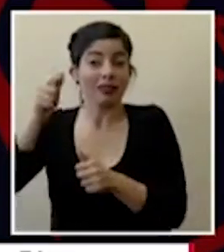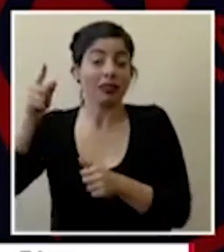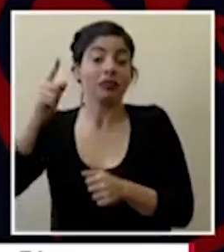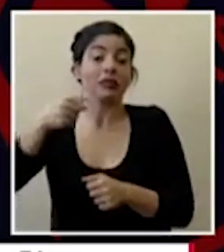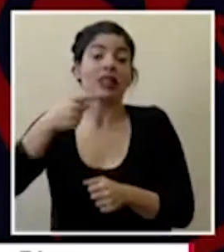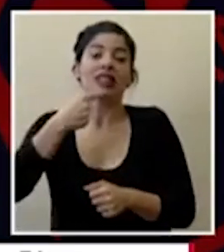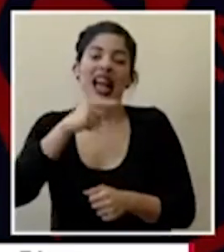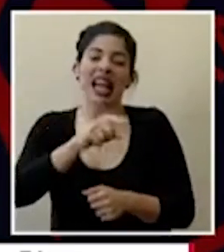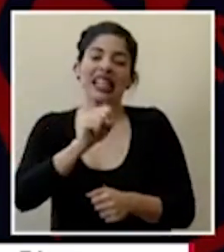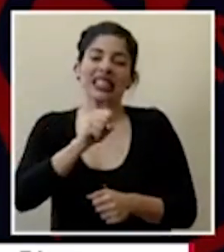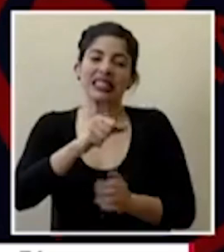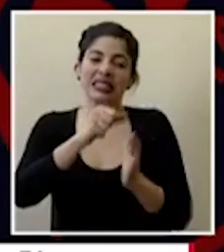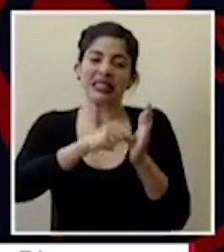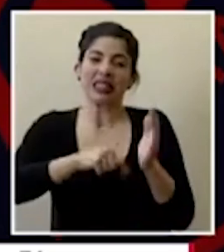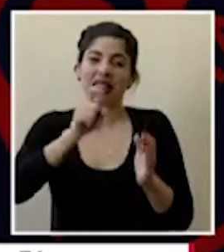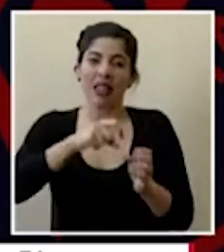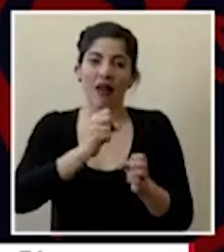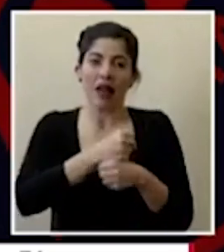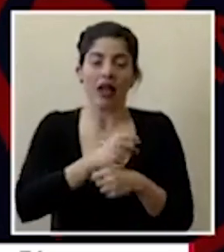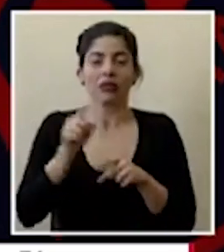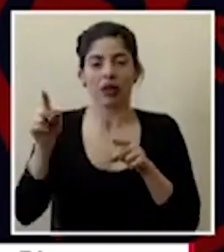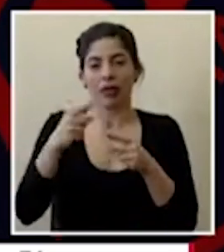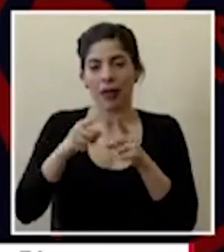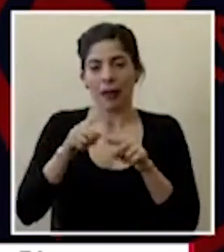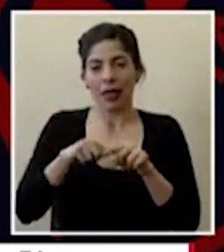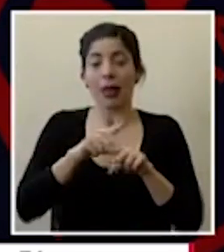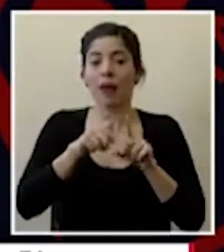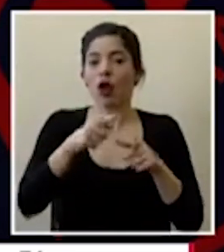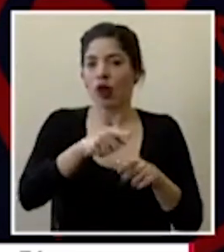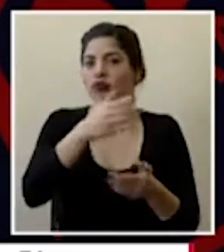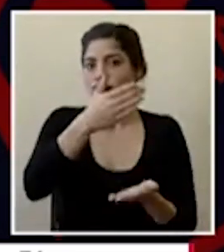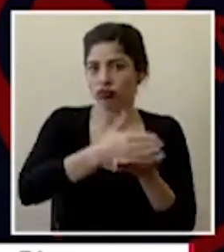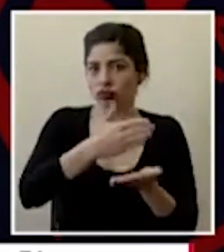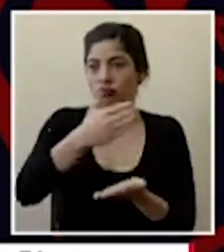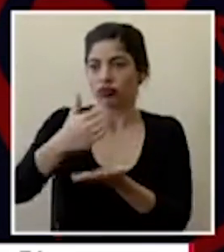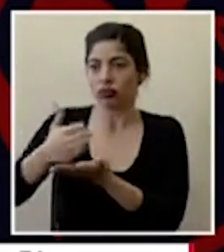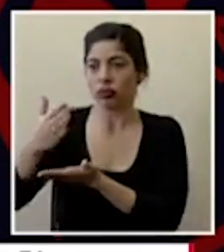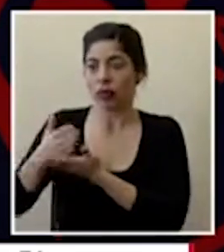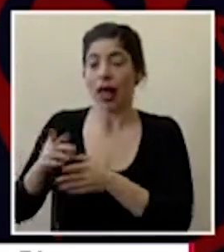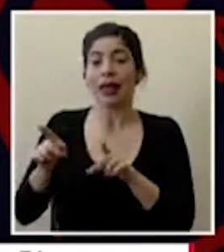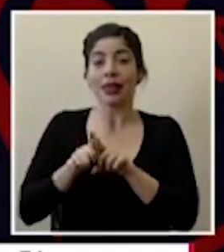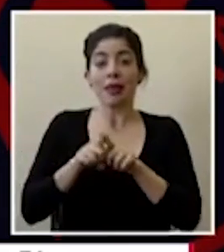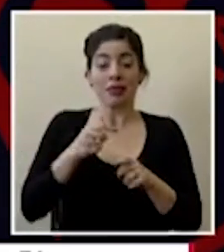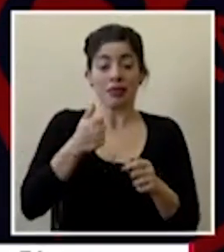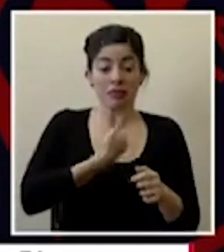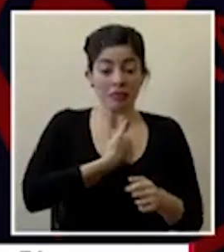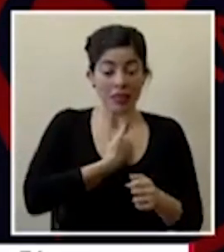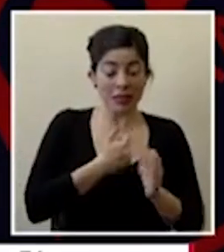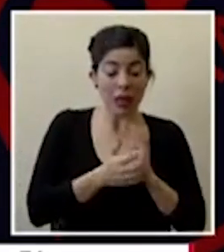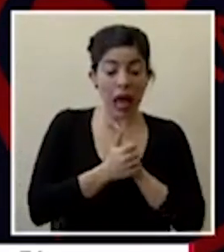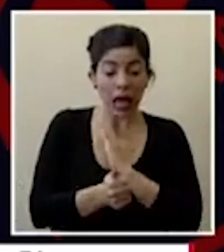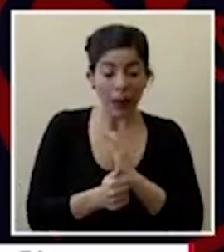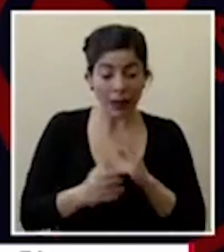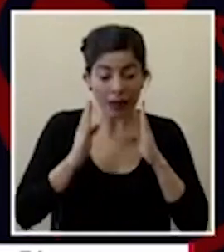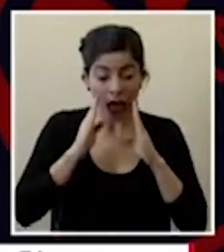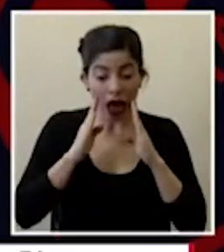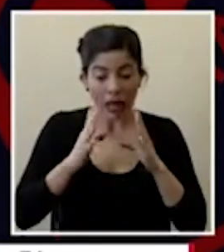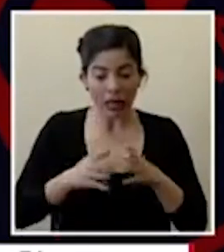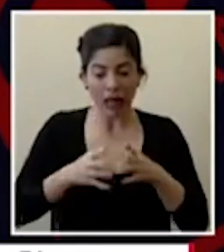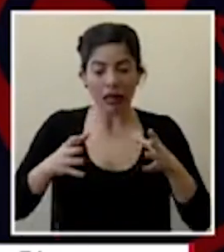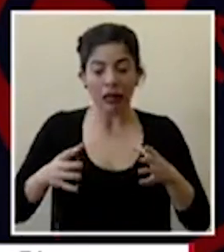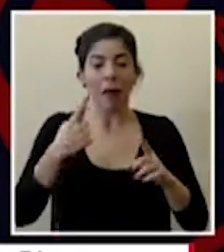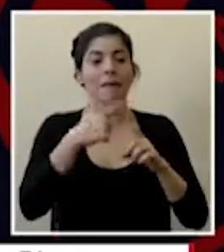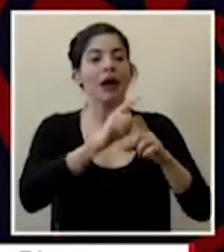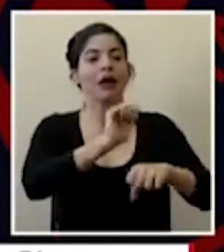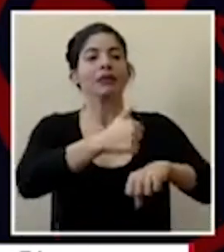que indique que estos procedimientos se tienen que realizar además se tomó la decisión de ampliar la capacidad instalada y de y de crear el seaco o